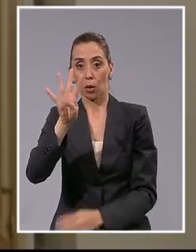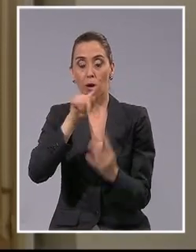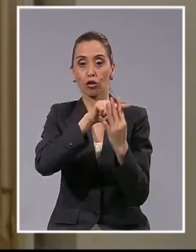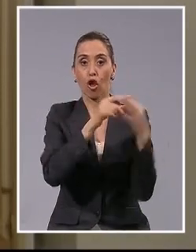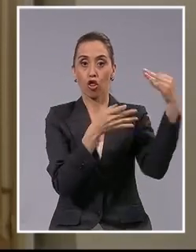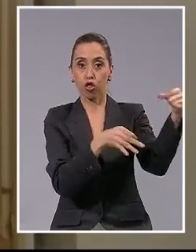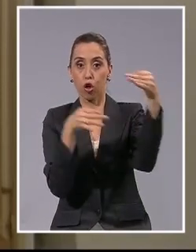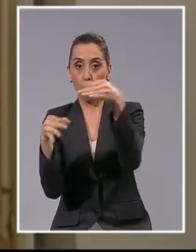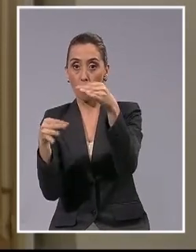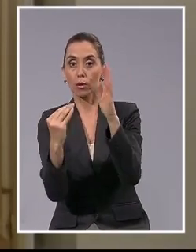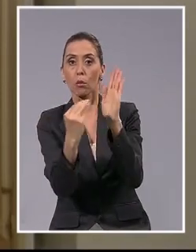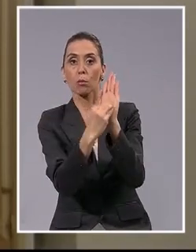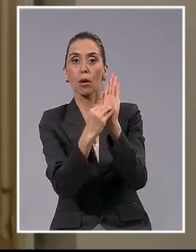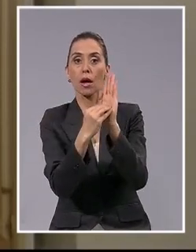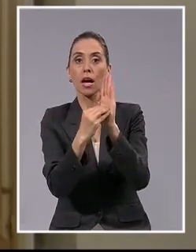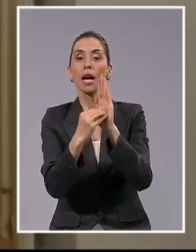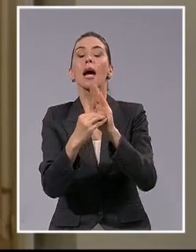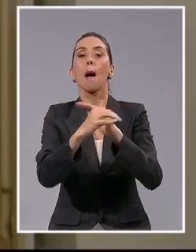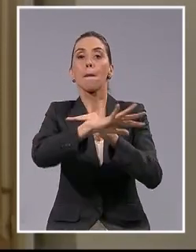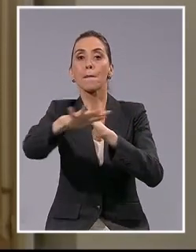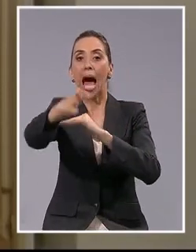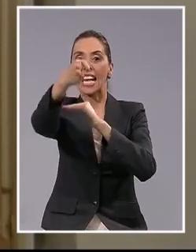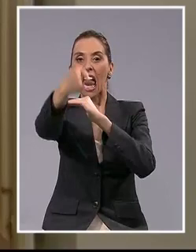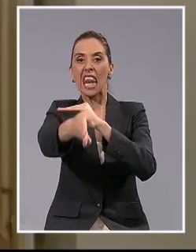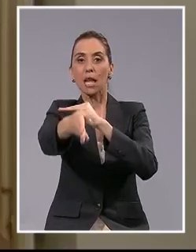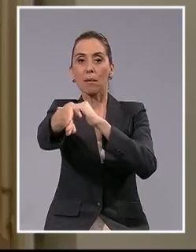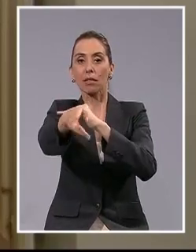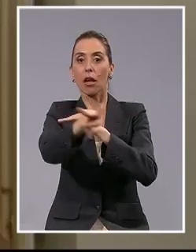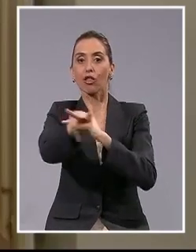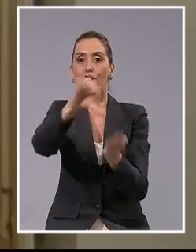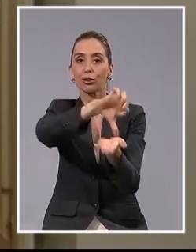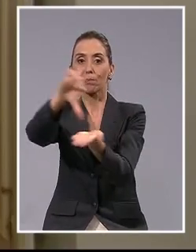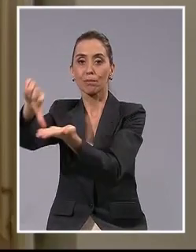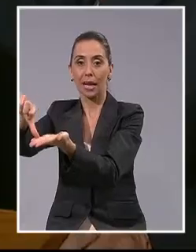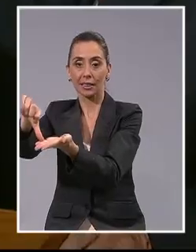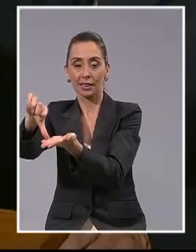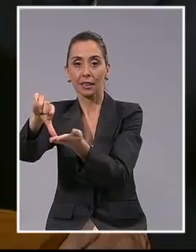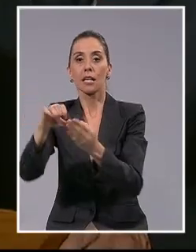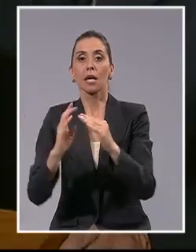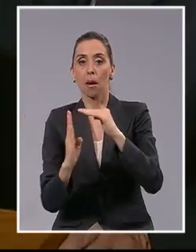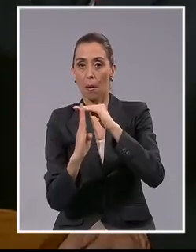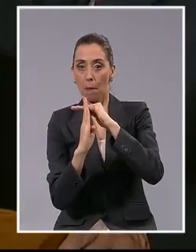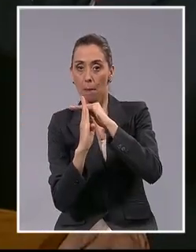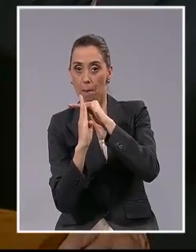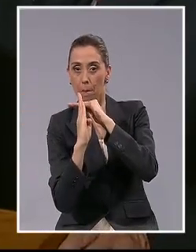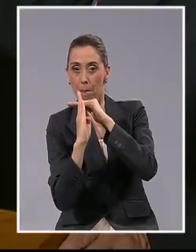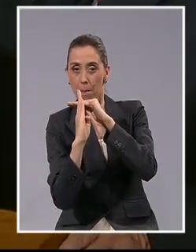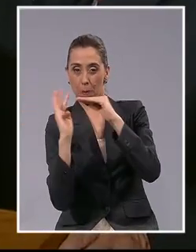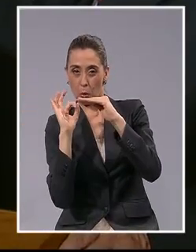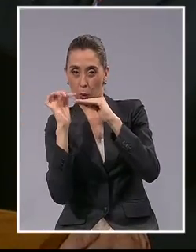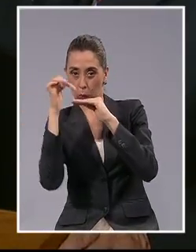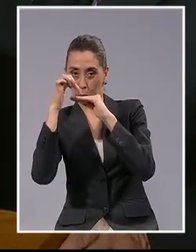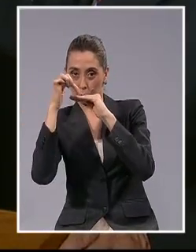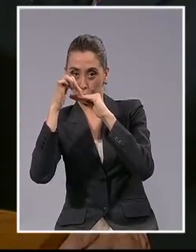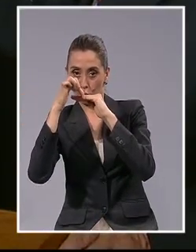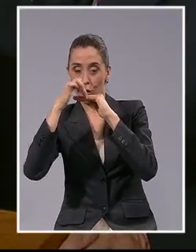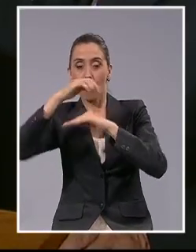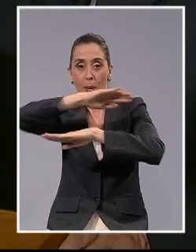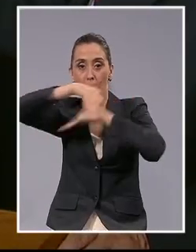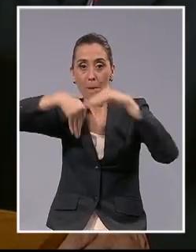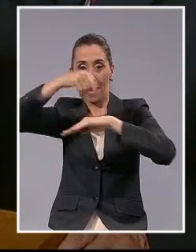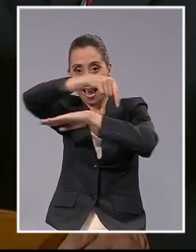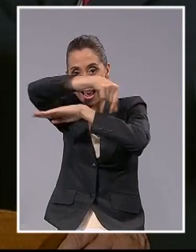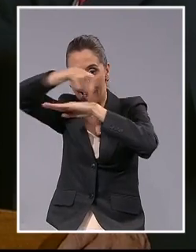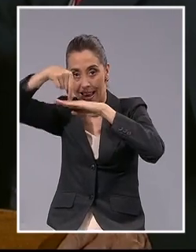fijaron el límite marítimo entre ambos países a través del paralelo que parte desde la costa